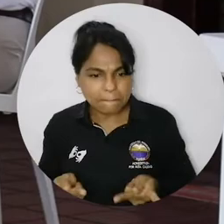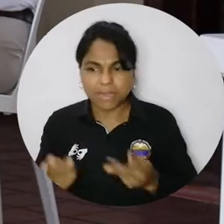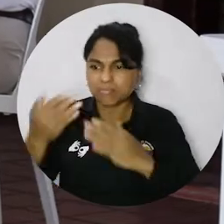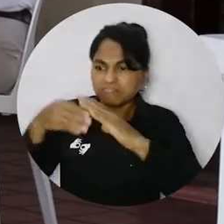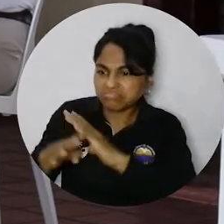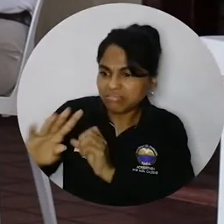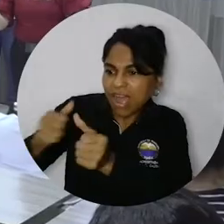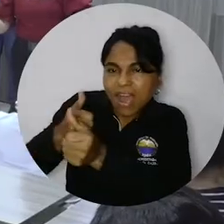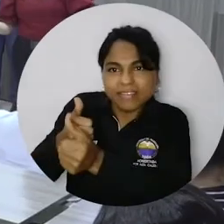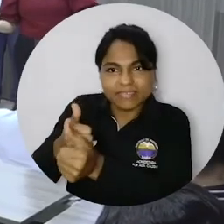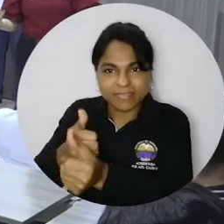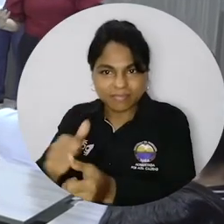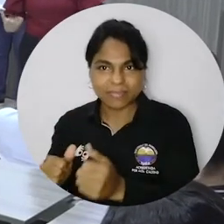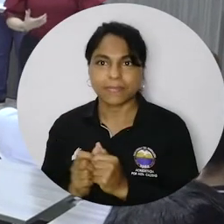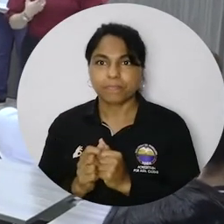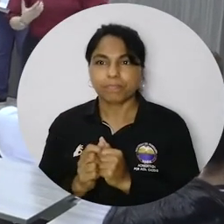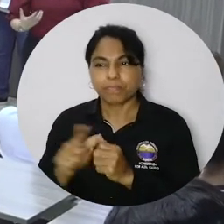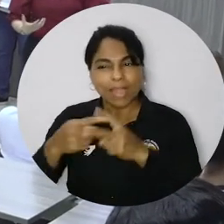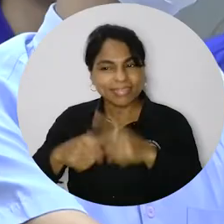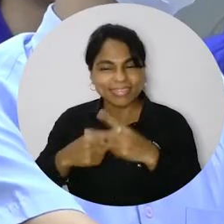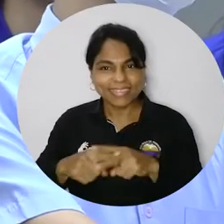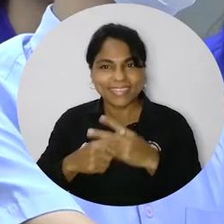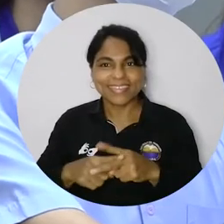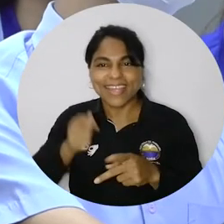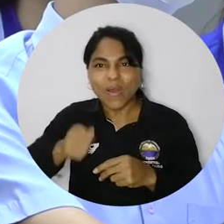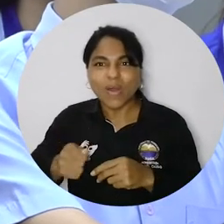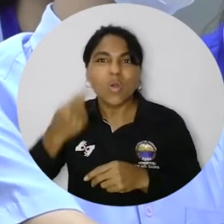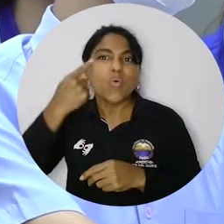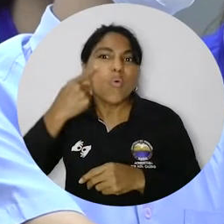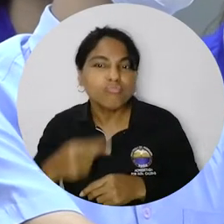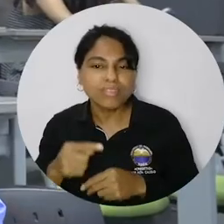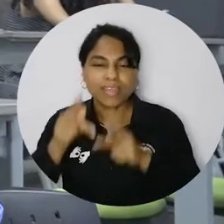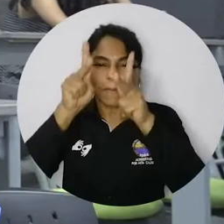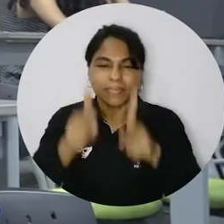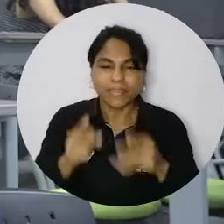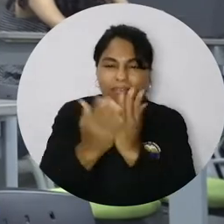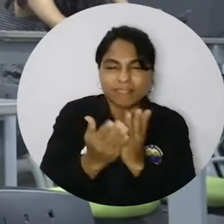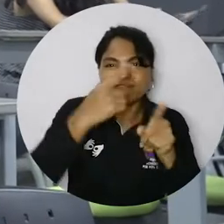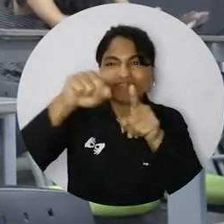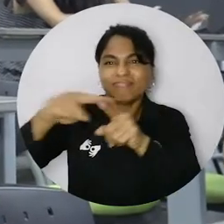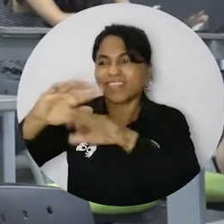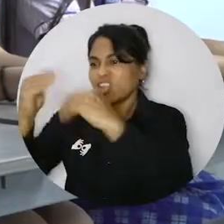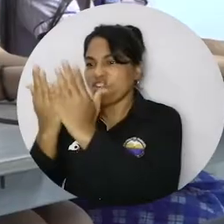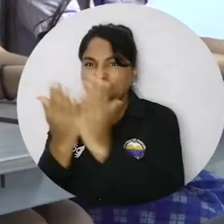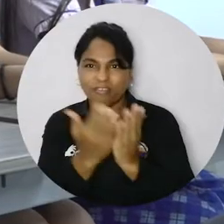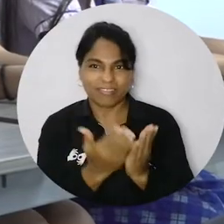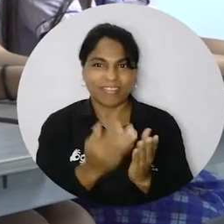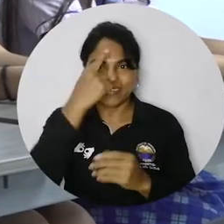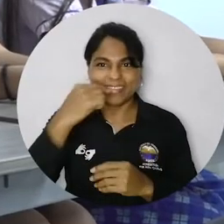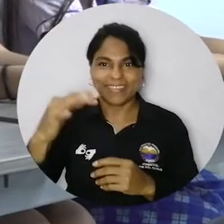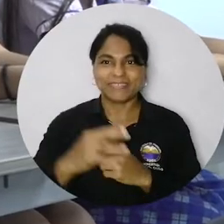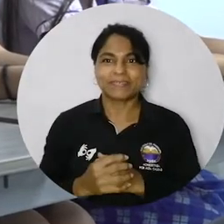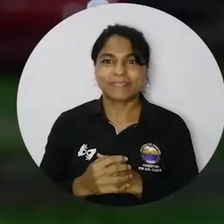para brindar asesorías. Asimismo, el taller Abogado por un día en el que intervinieron estudiantes de diferentes instituciones educativas del